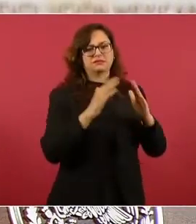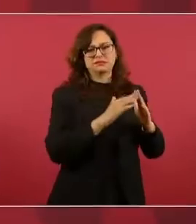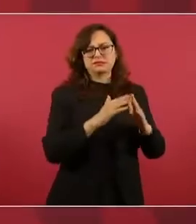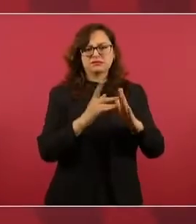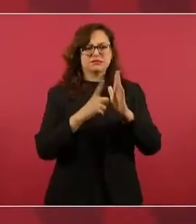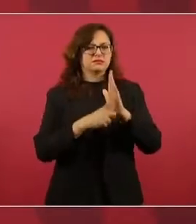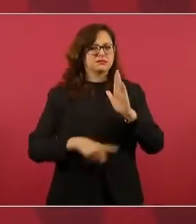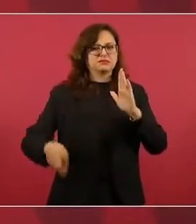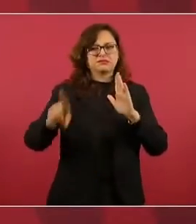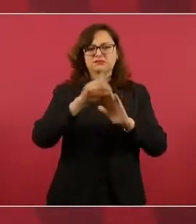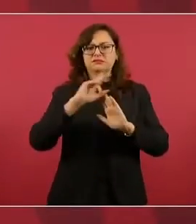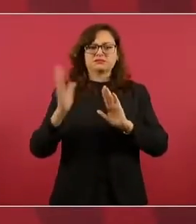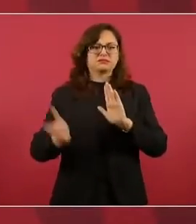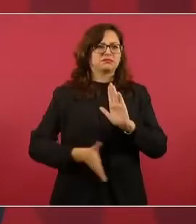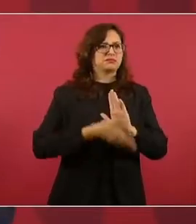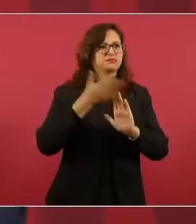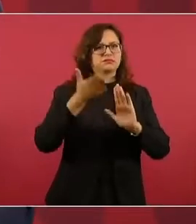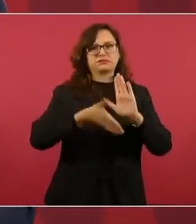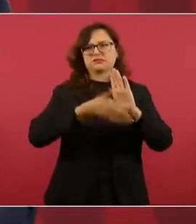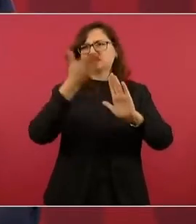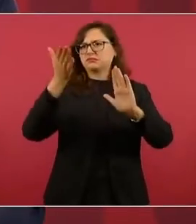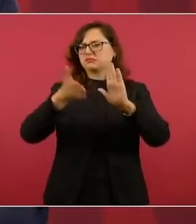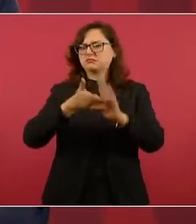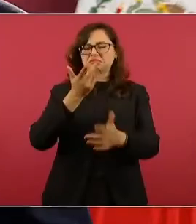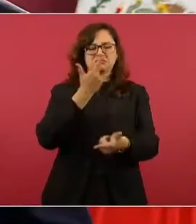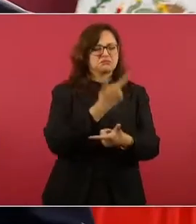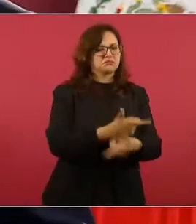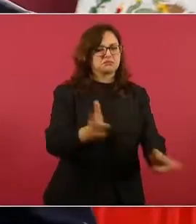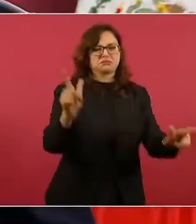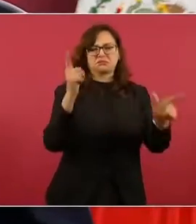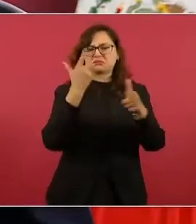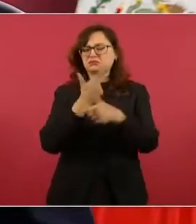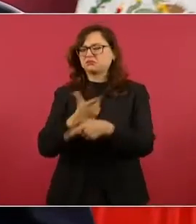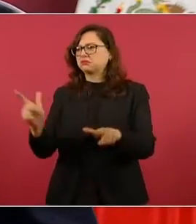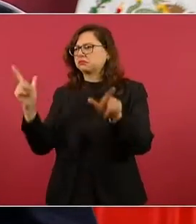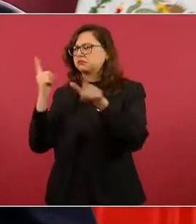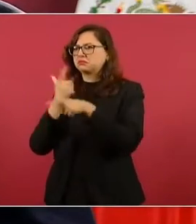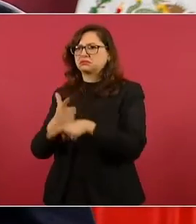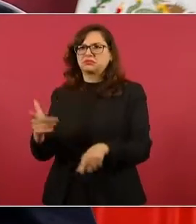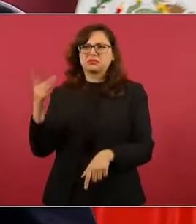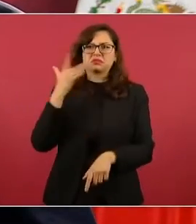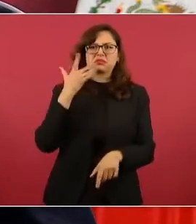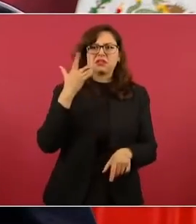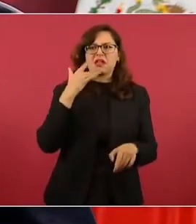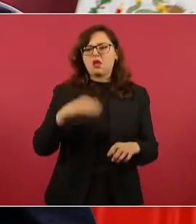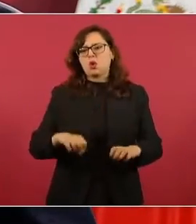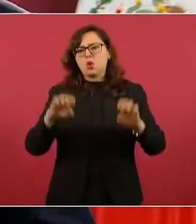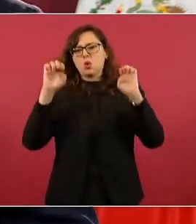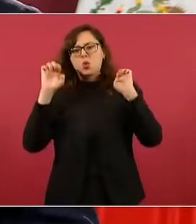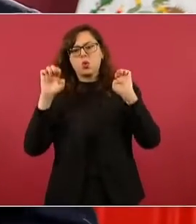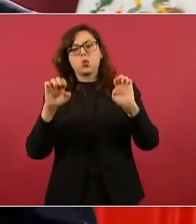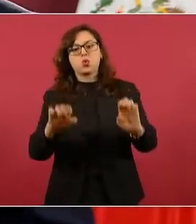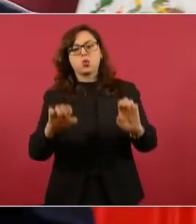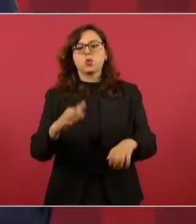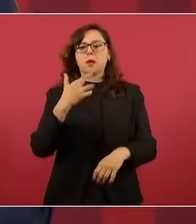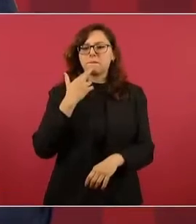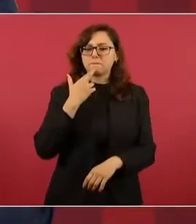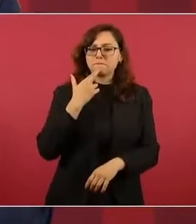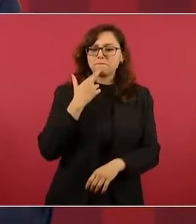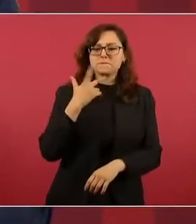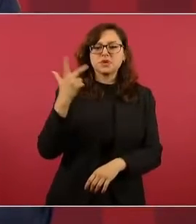Y entre más lujosas y con